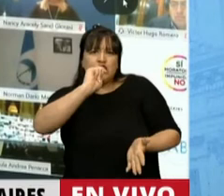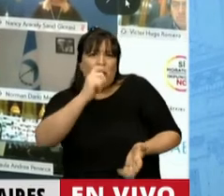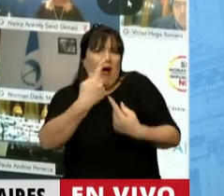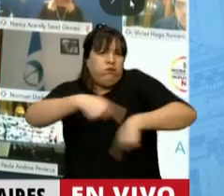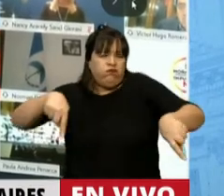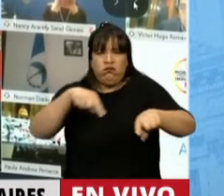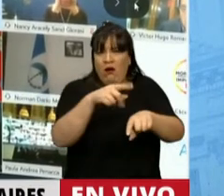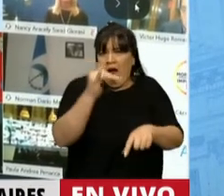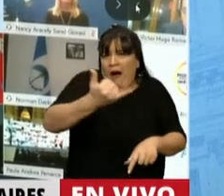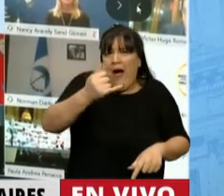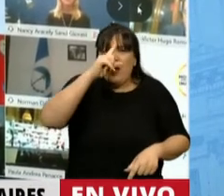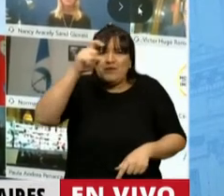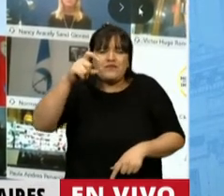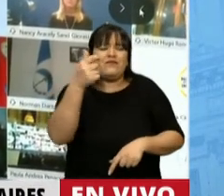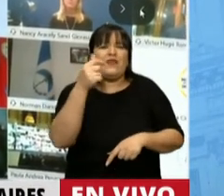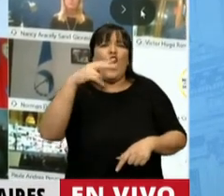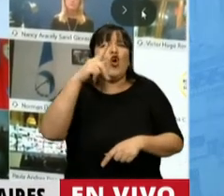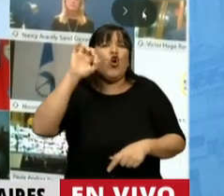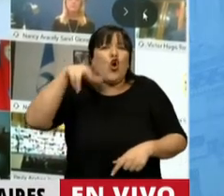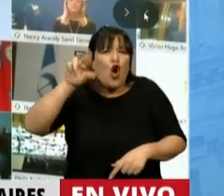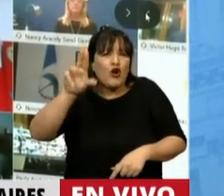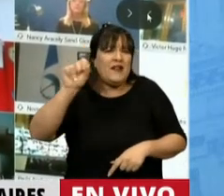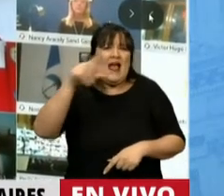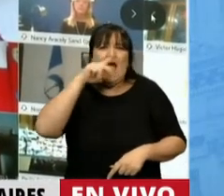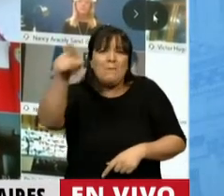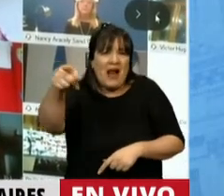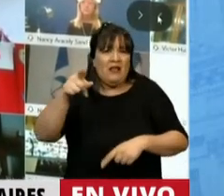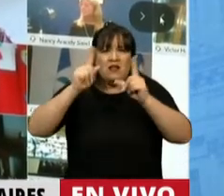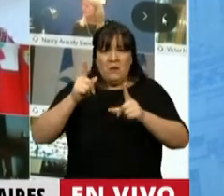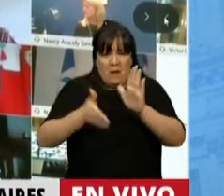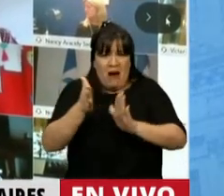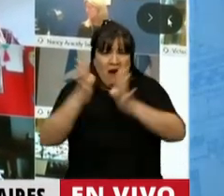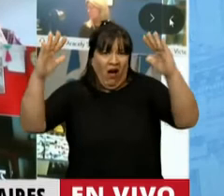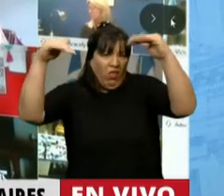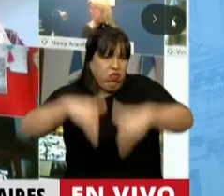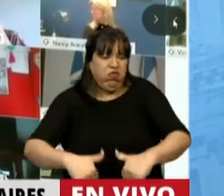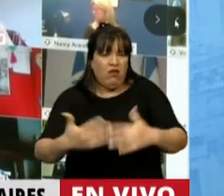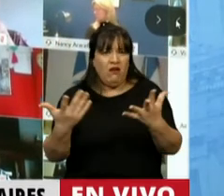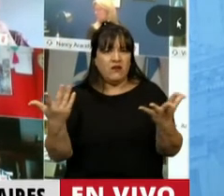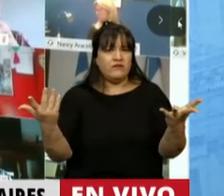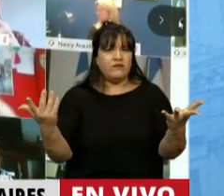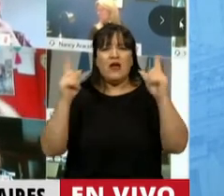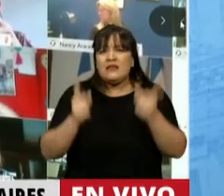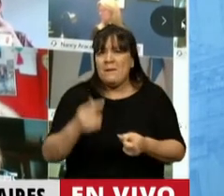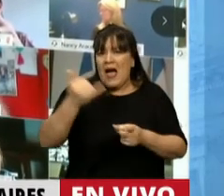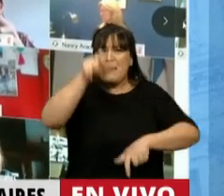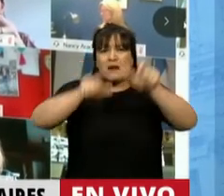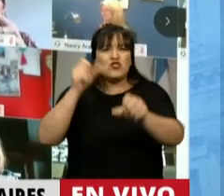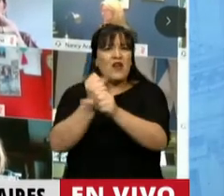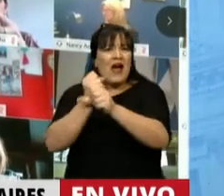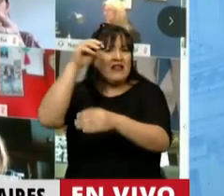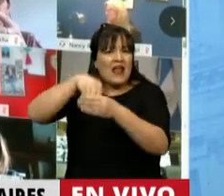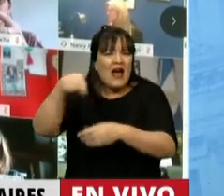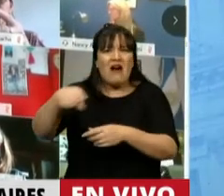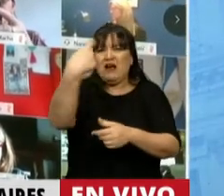Pero tenemos el hospital Alejandro Cón de La Plata, punto de derrumbes de infraestructura. Tenemos a los trabajadores